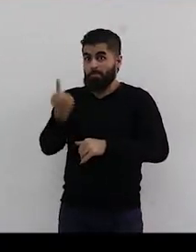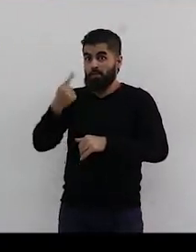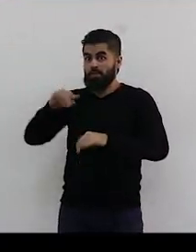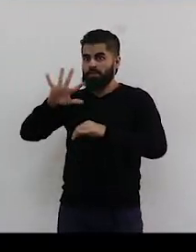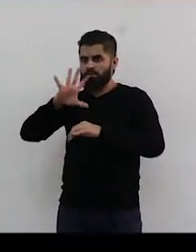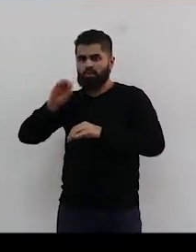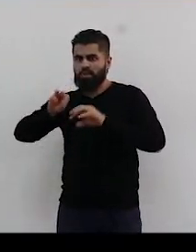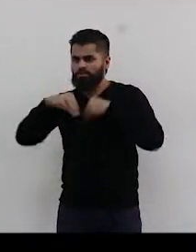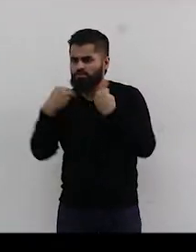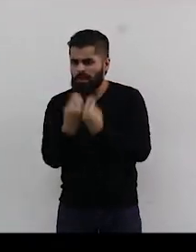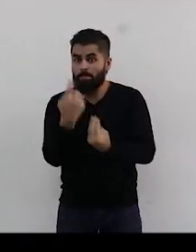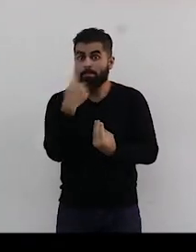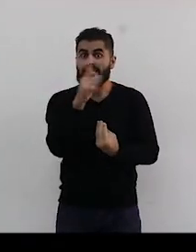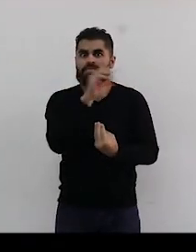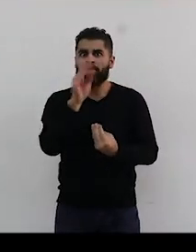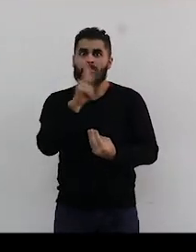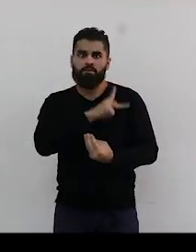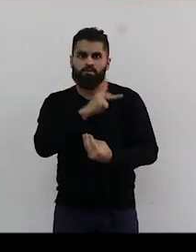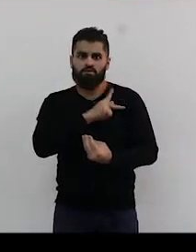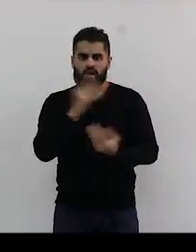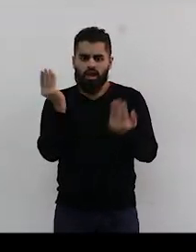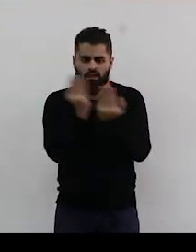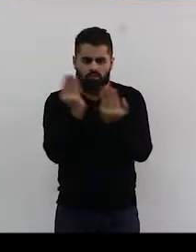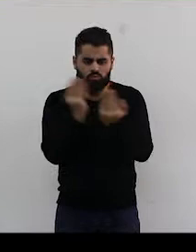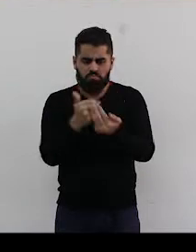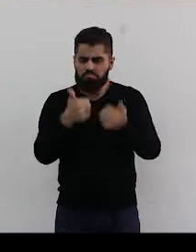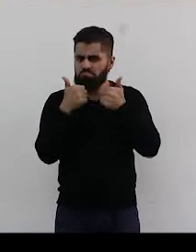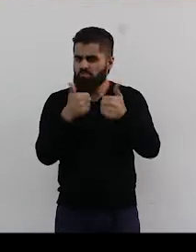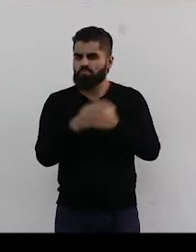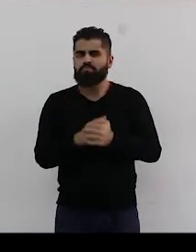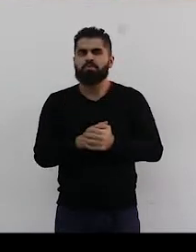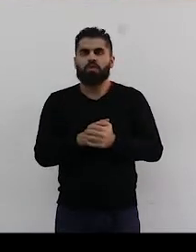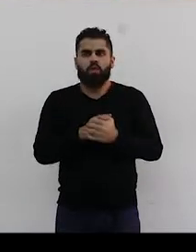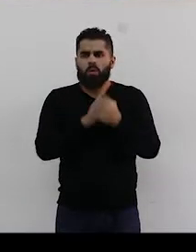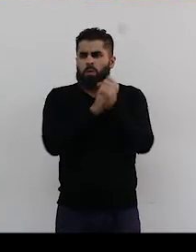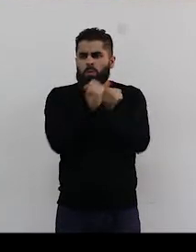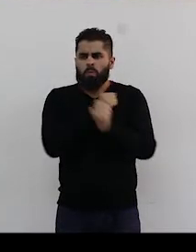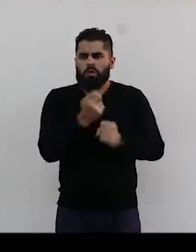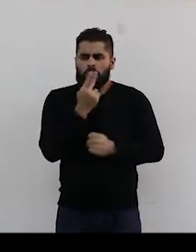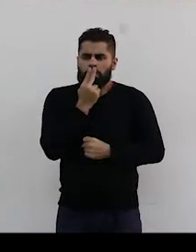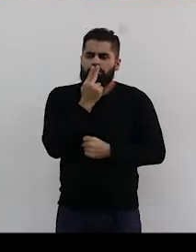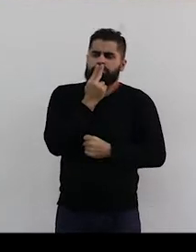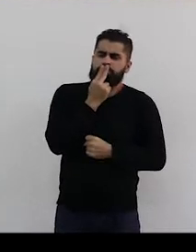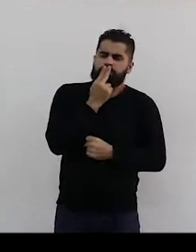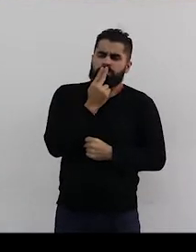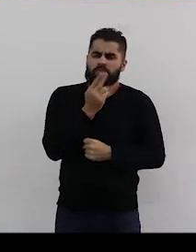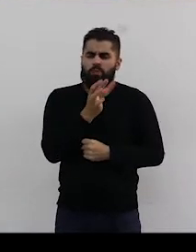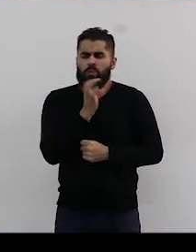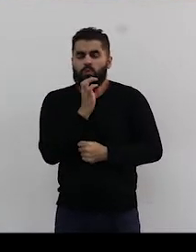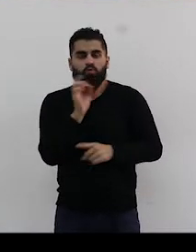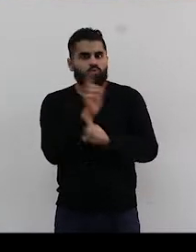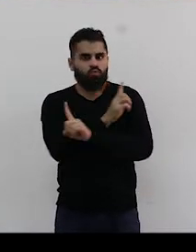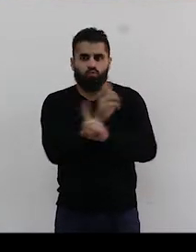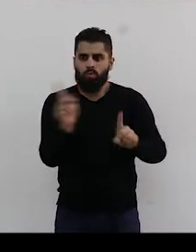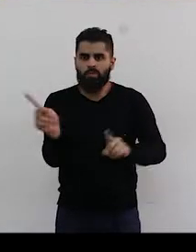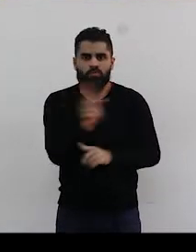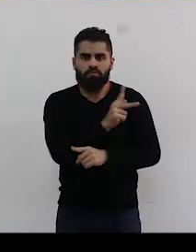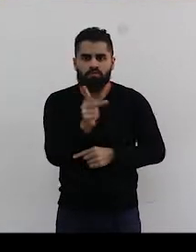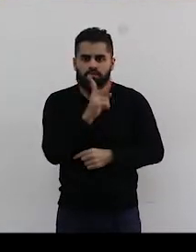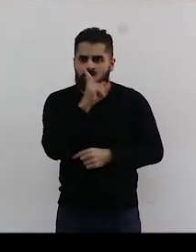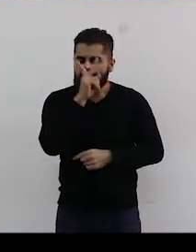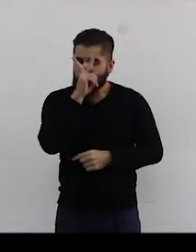totalizando así 1.100 becarios. No podemos estar ausentes y no podemos estar ajenos de las